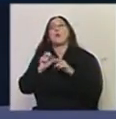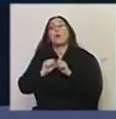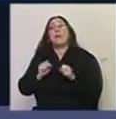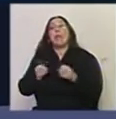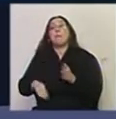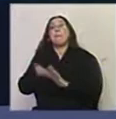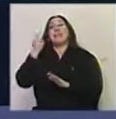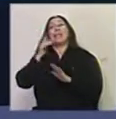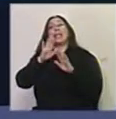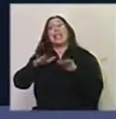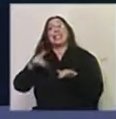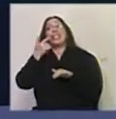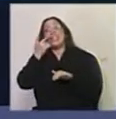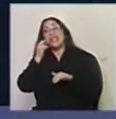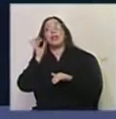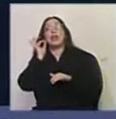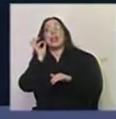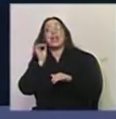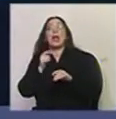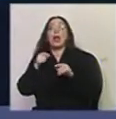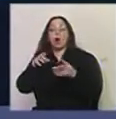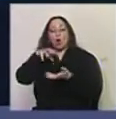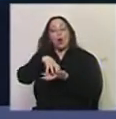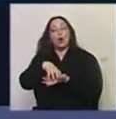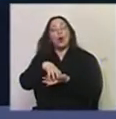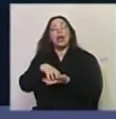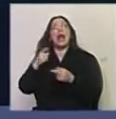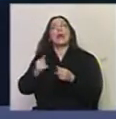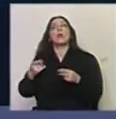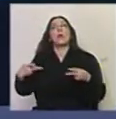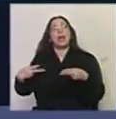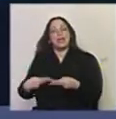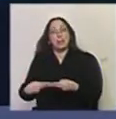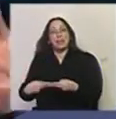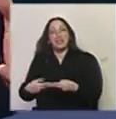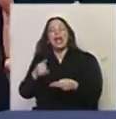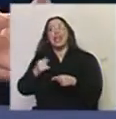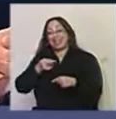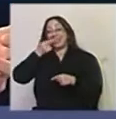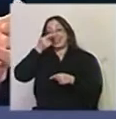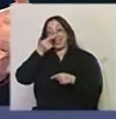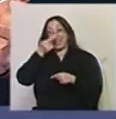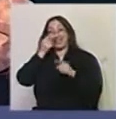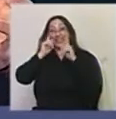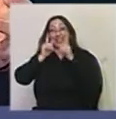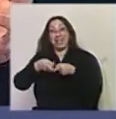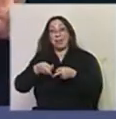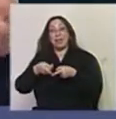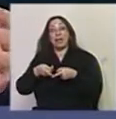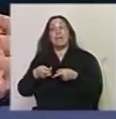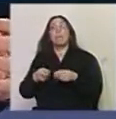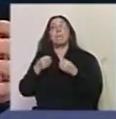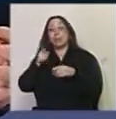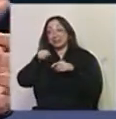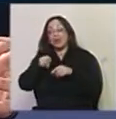y niñas. Ahora, por cuestiones locativas, tenemos también un límite. Pero sí que hay un interés también porque esos